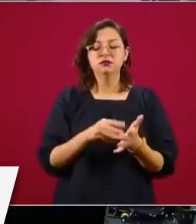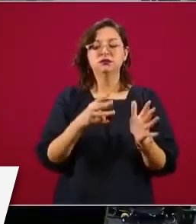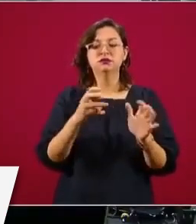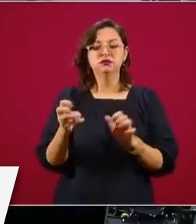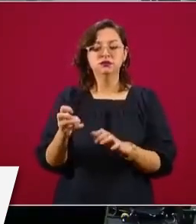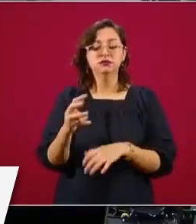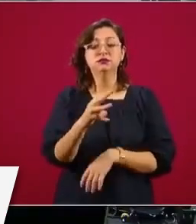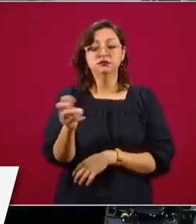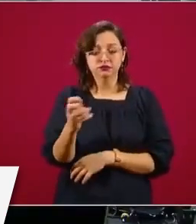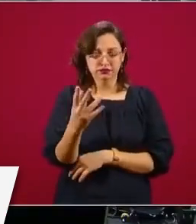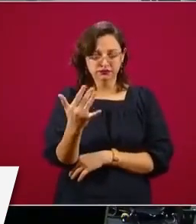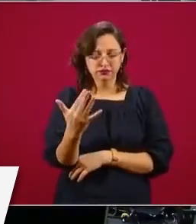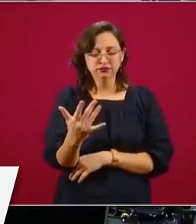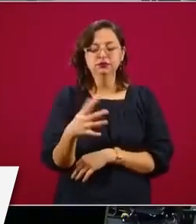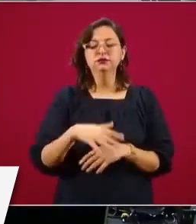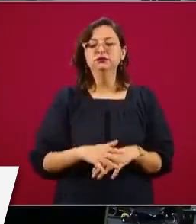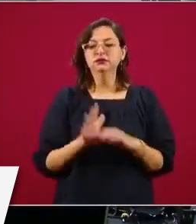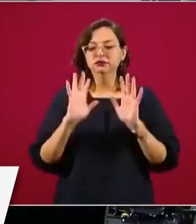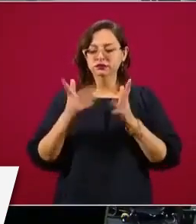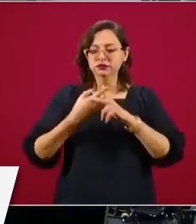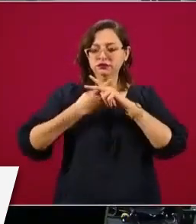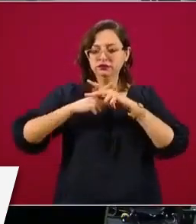militares, pero